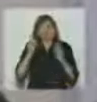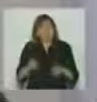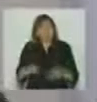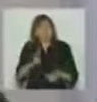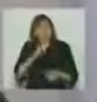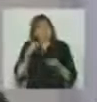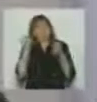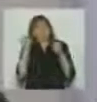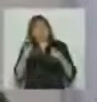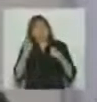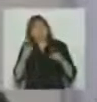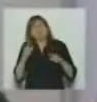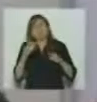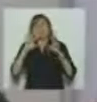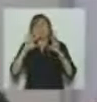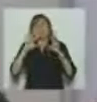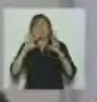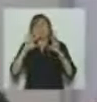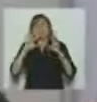ejercicio de responsabilidad